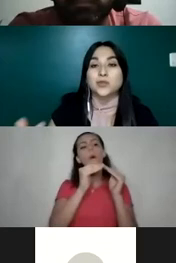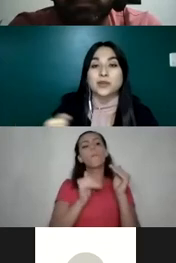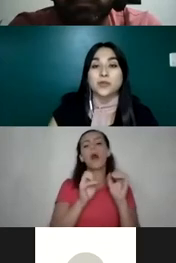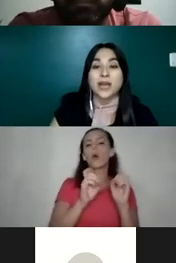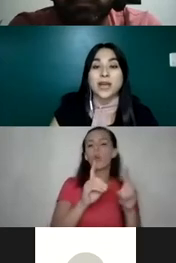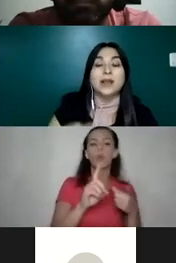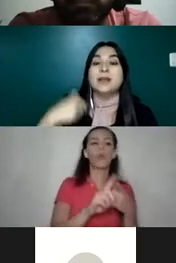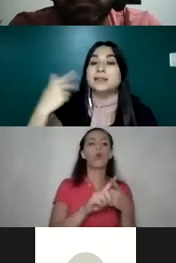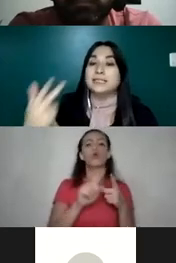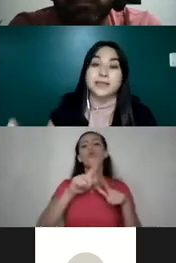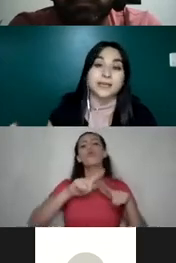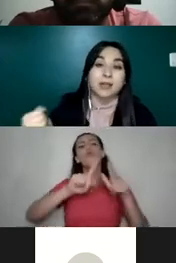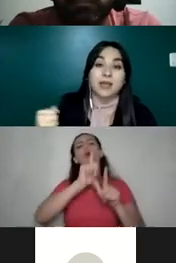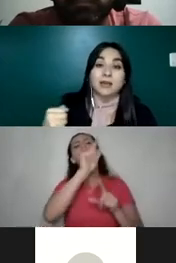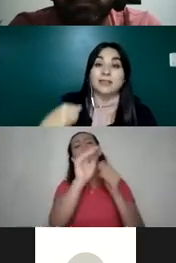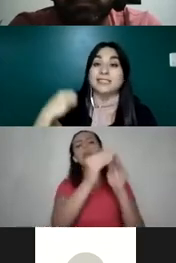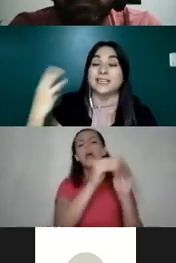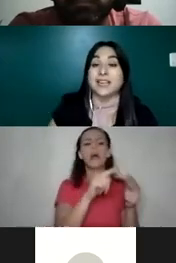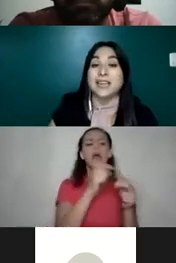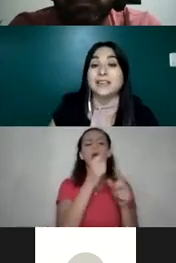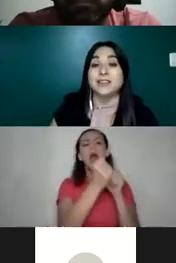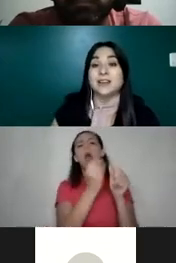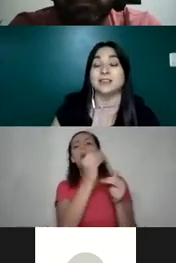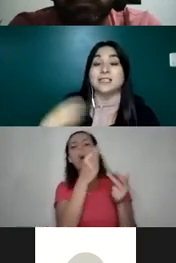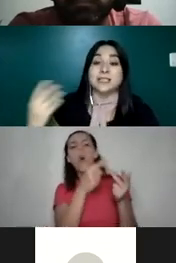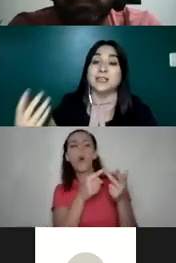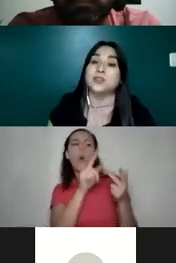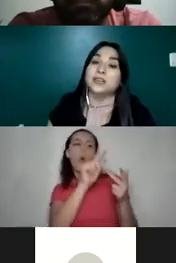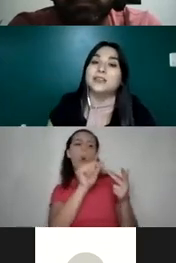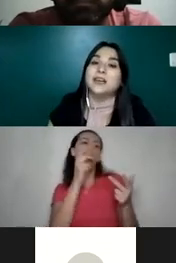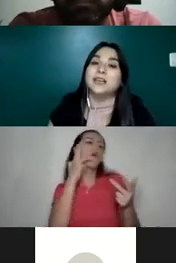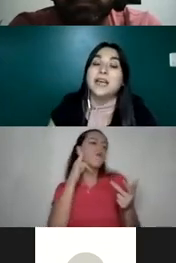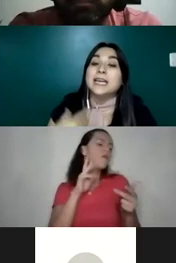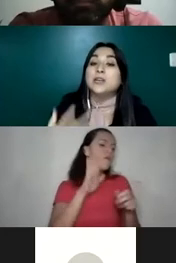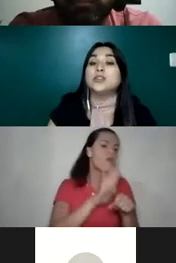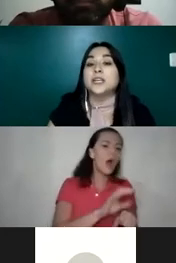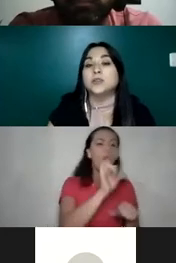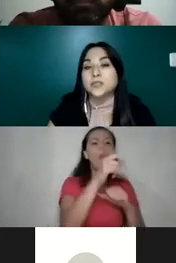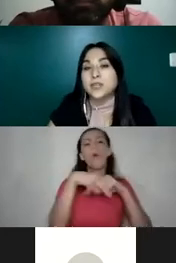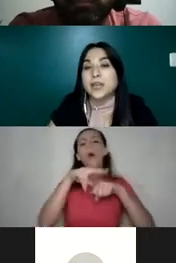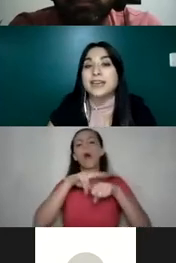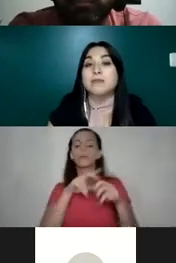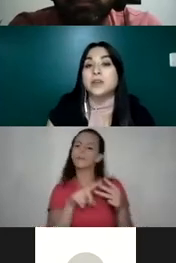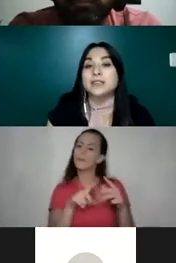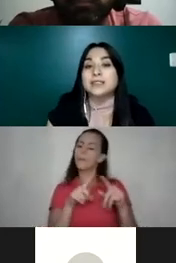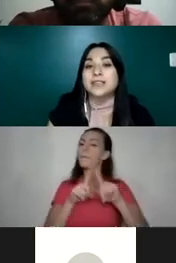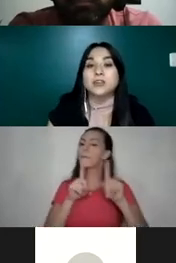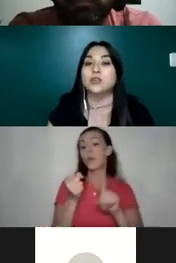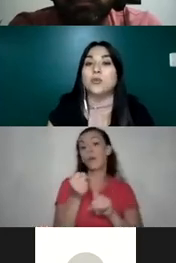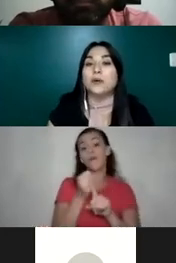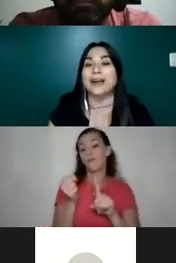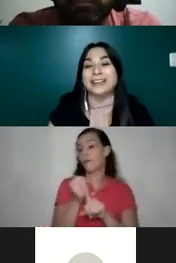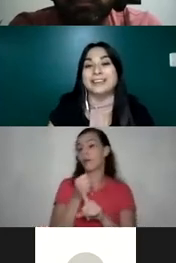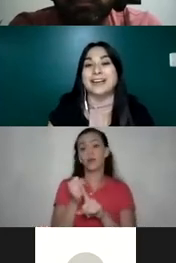de una zona rural, de cierta edad, de cierta etnia, de cierta nacionalidad y lo cierto es que la violencia